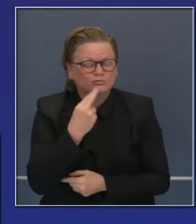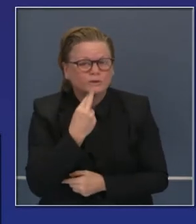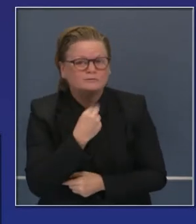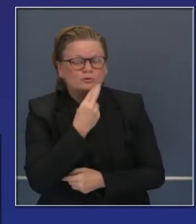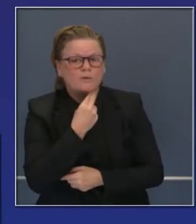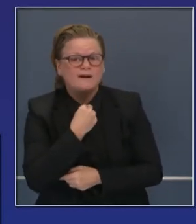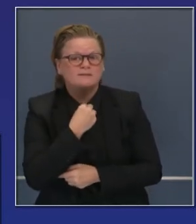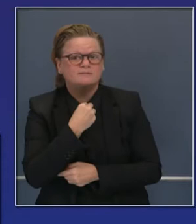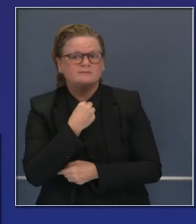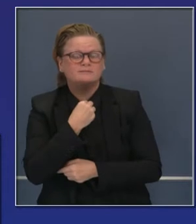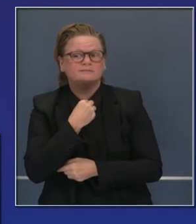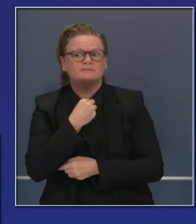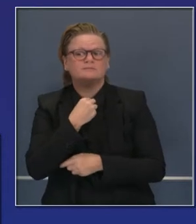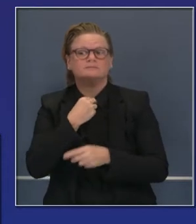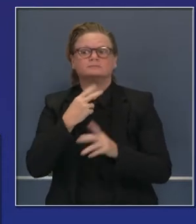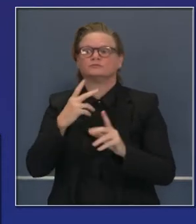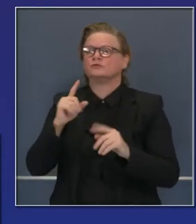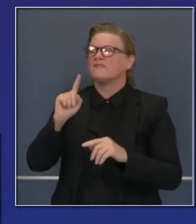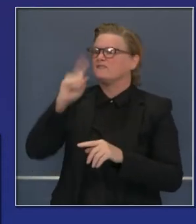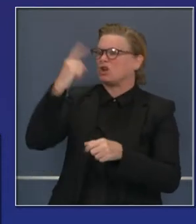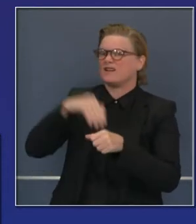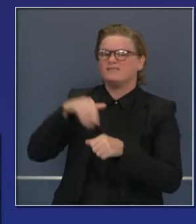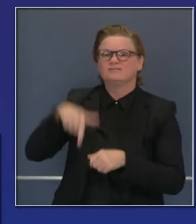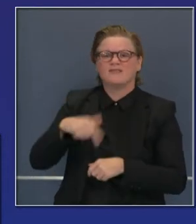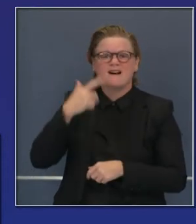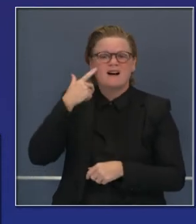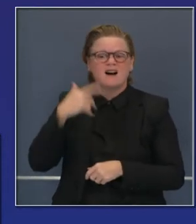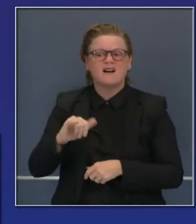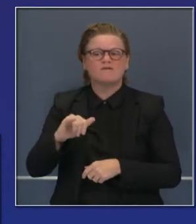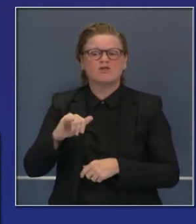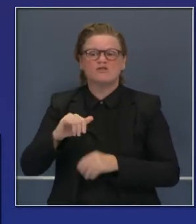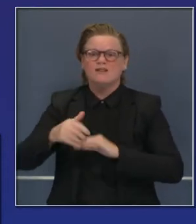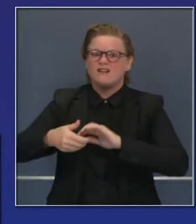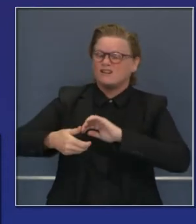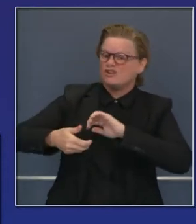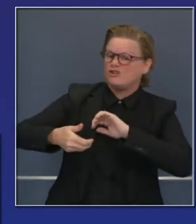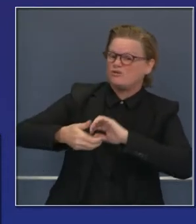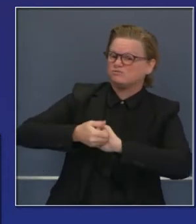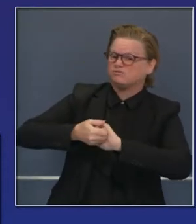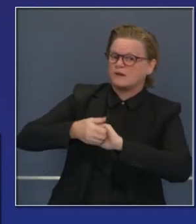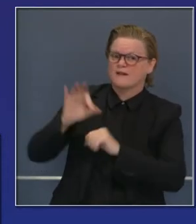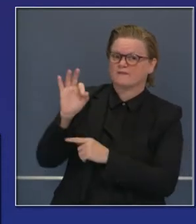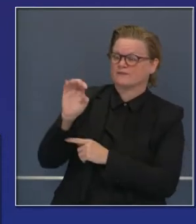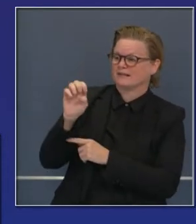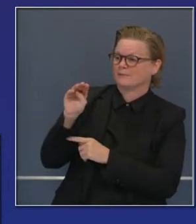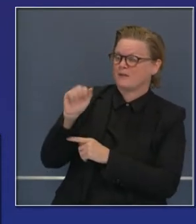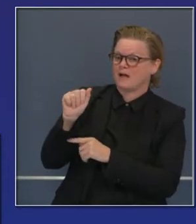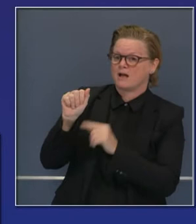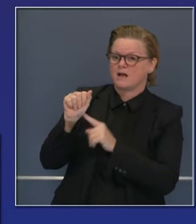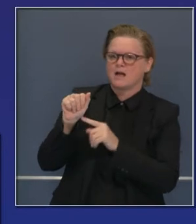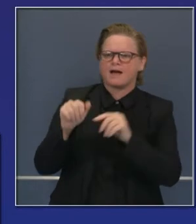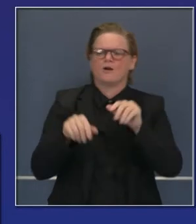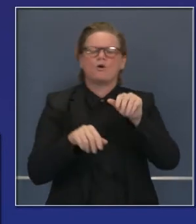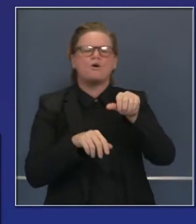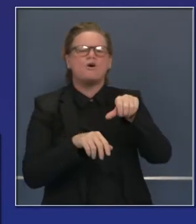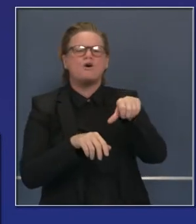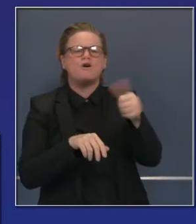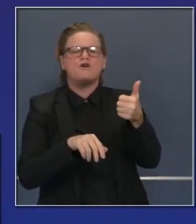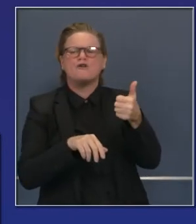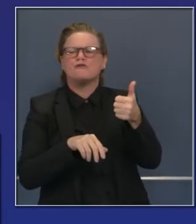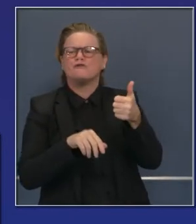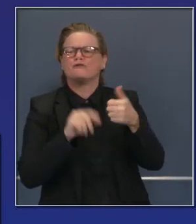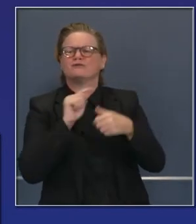meses fuimos los primeros en el país trabajando con FEMA con el programa Great